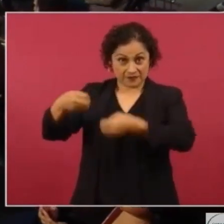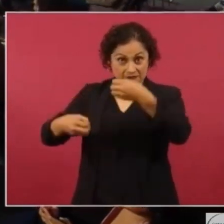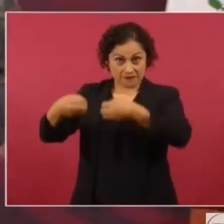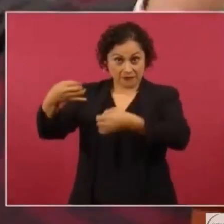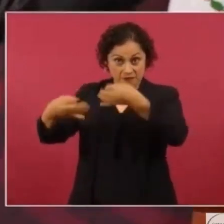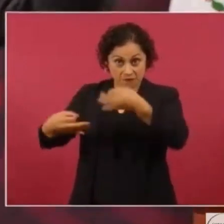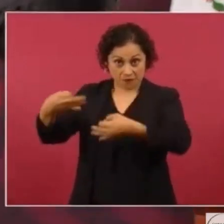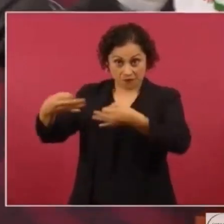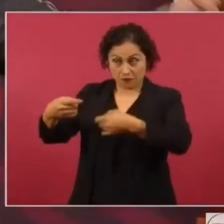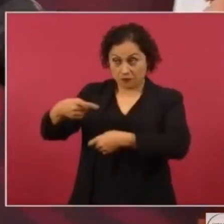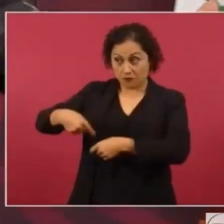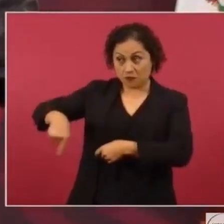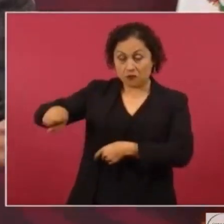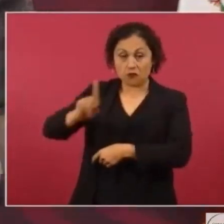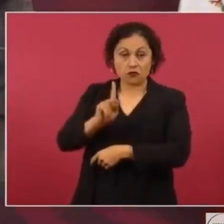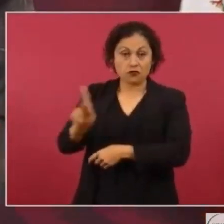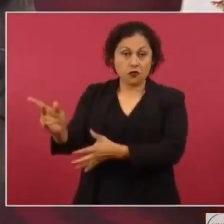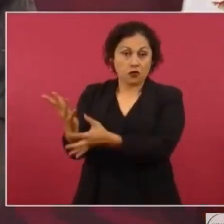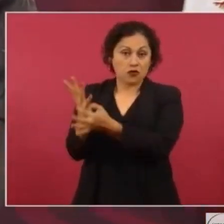me echan la culpa.